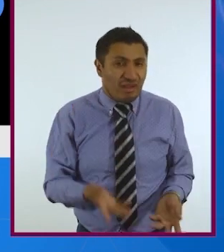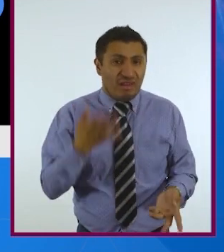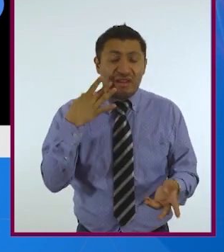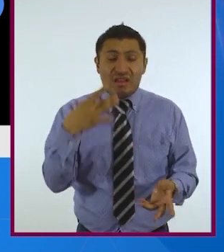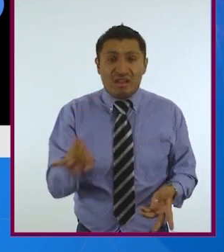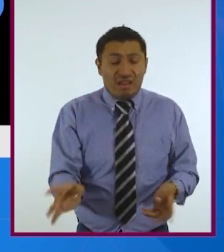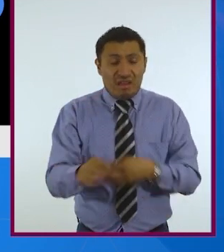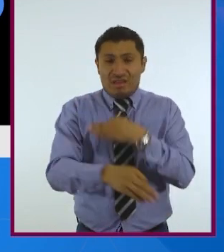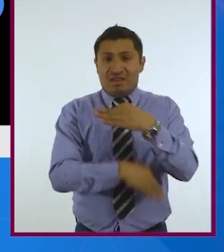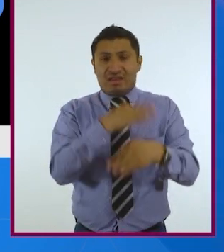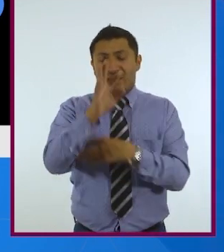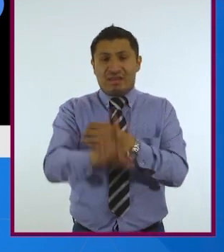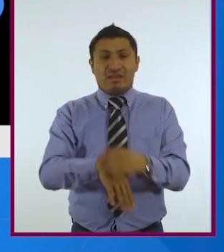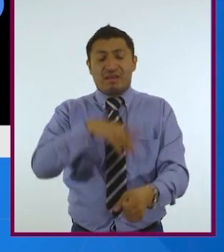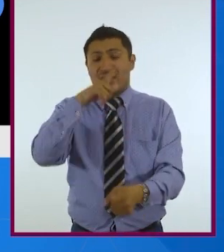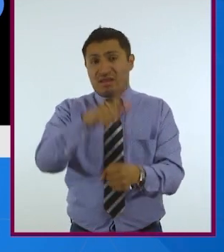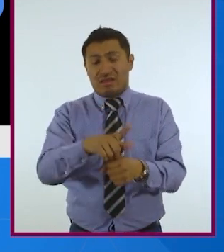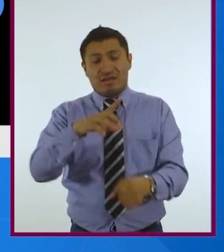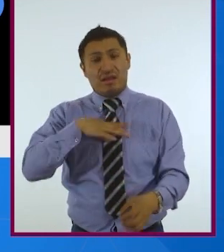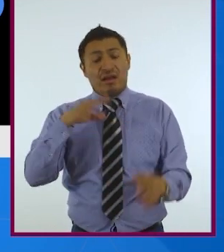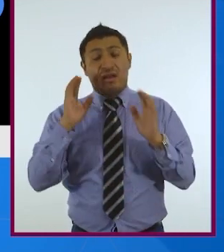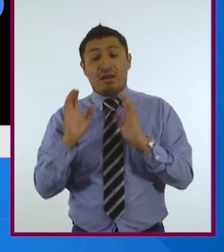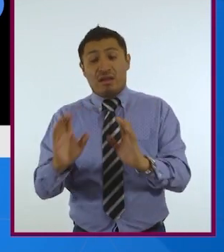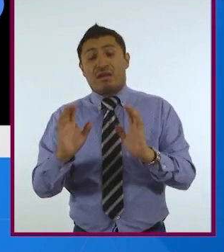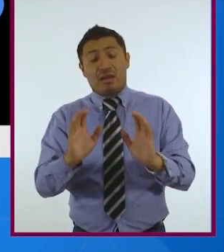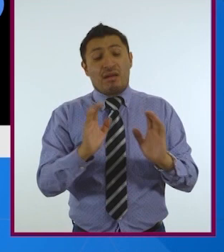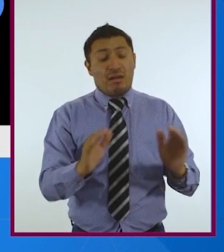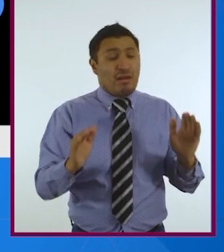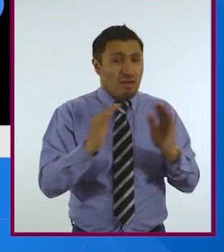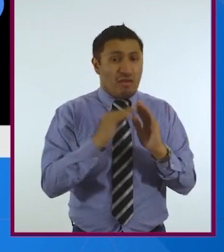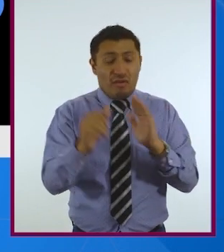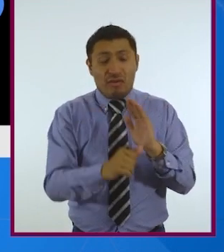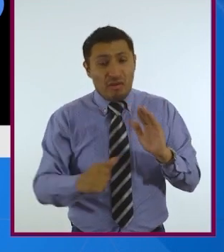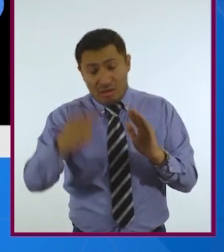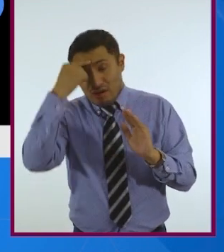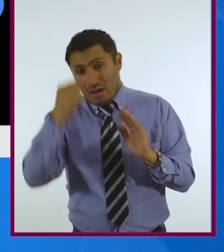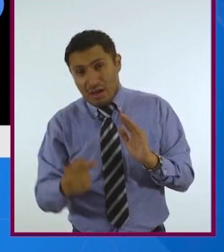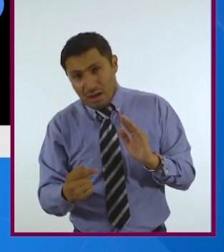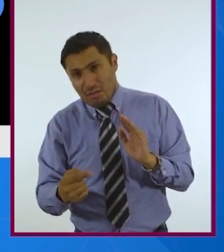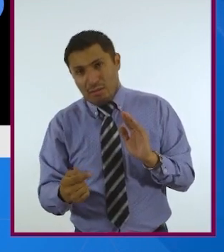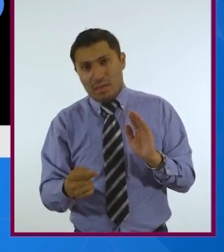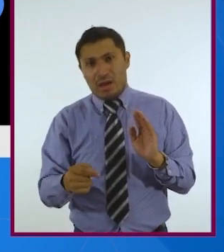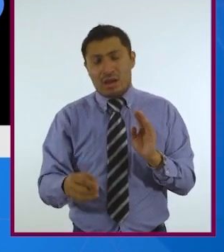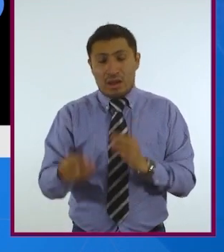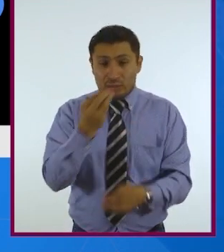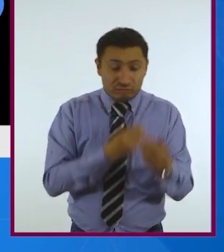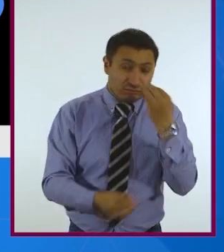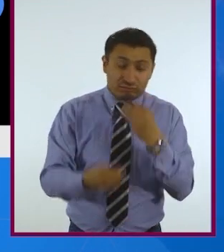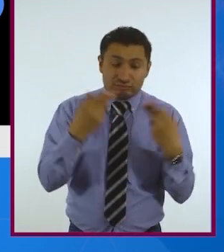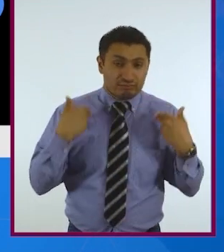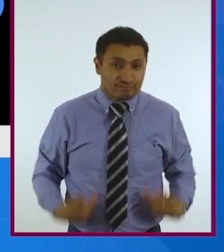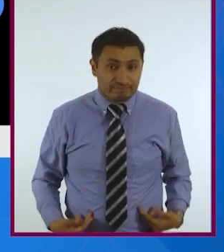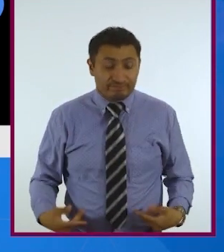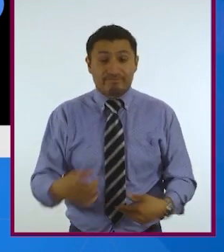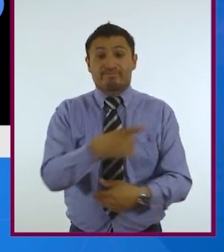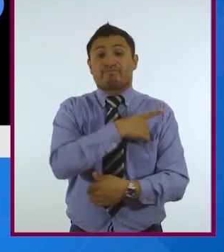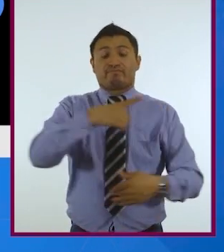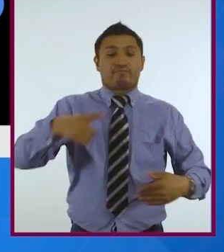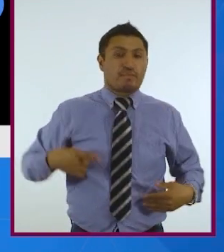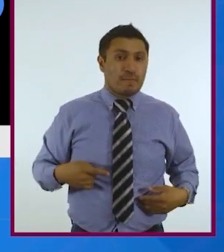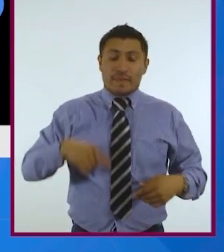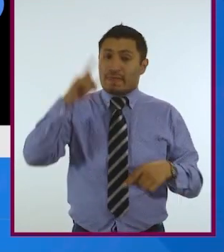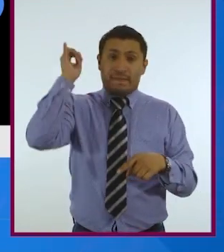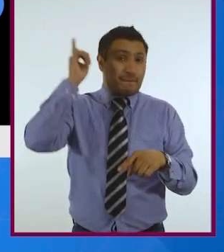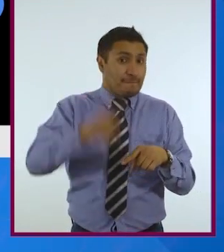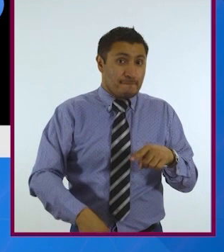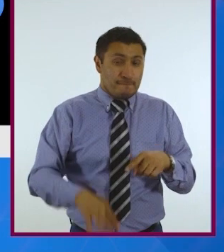Todos los animales que están en cautiverio para ser de consumo humano, tienen que dejar de